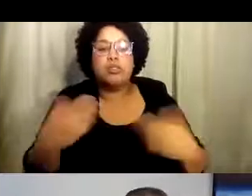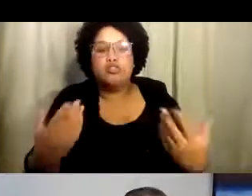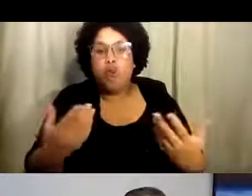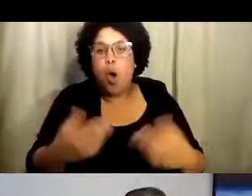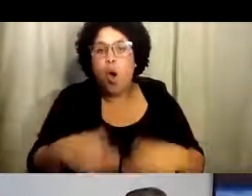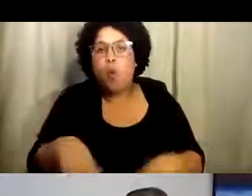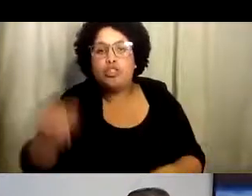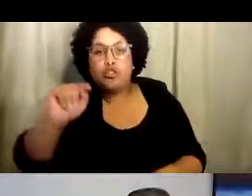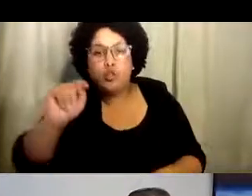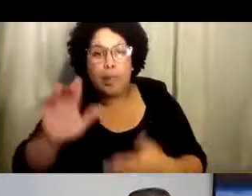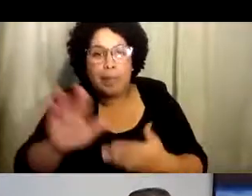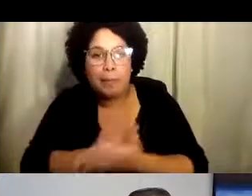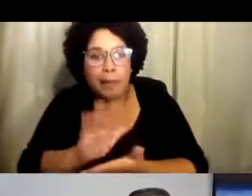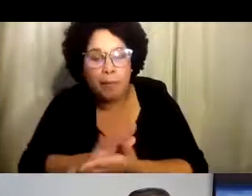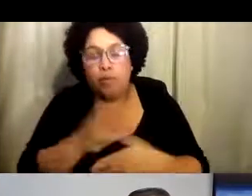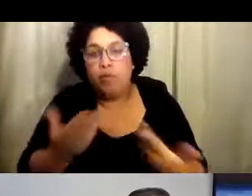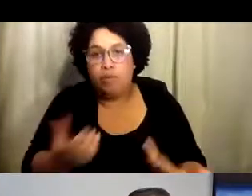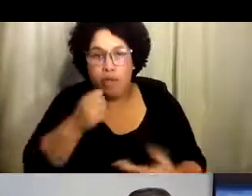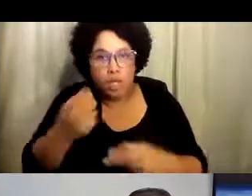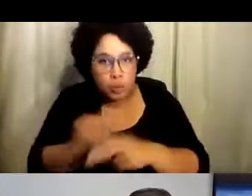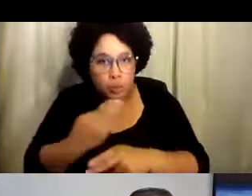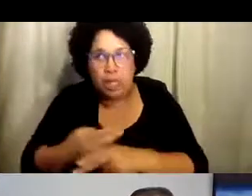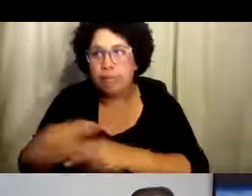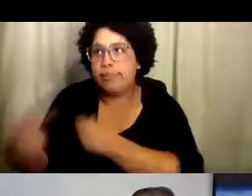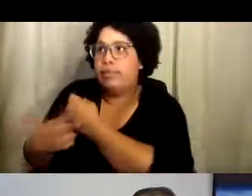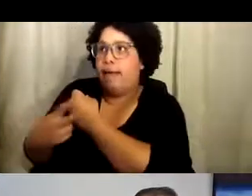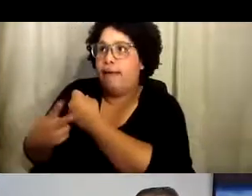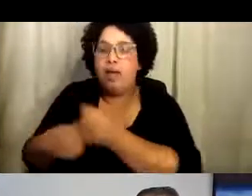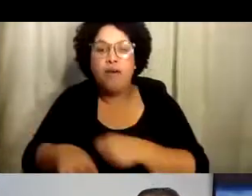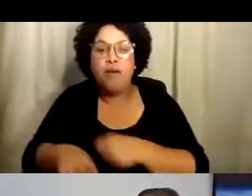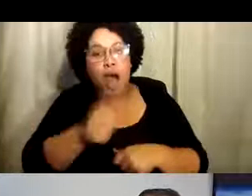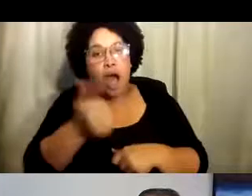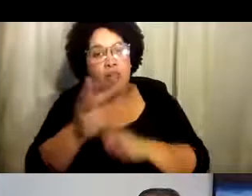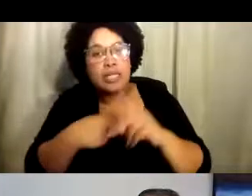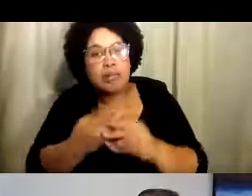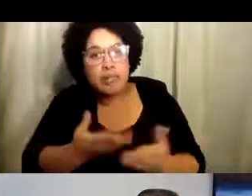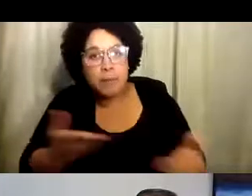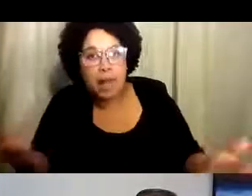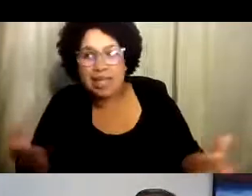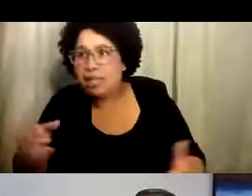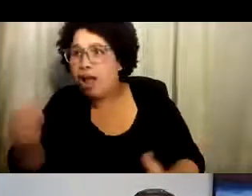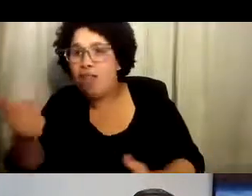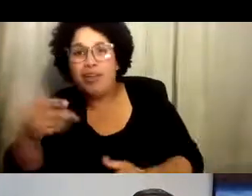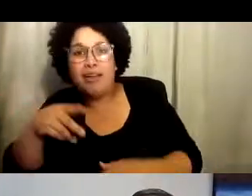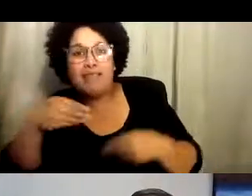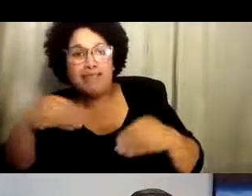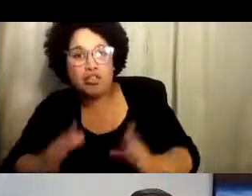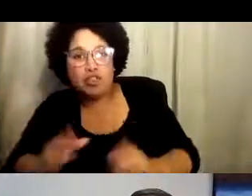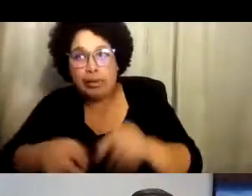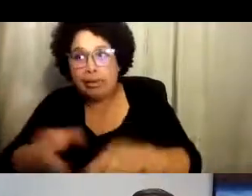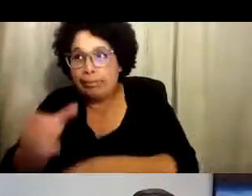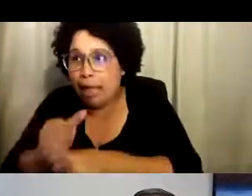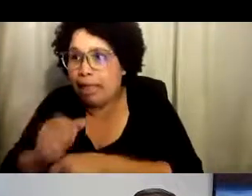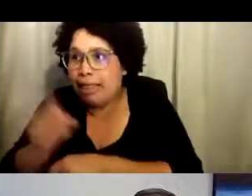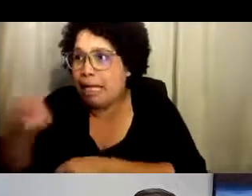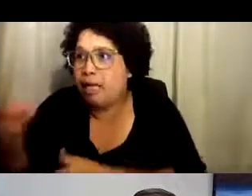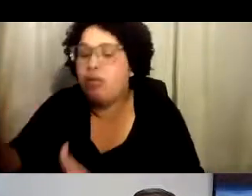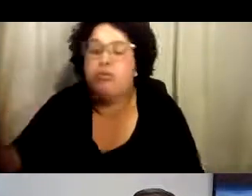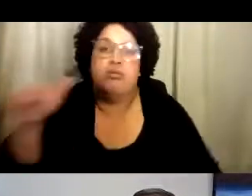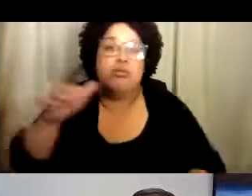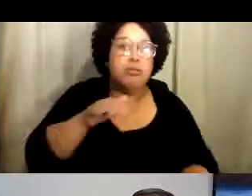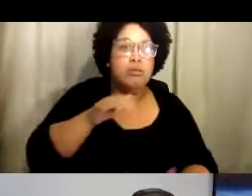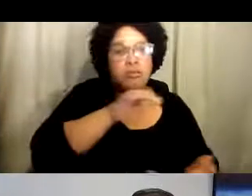estaban cerrados. Por ejemplo, papel higiénico que estaba almacenado, se usó. Otros suprimientos para vendedores y proveedores se les